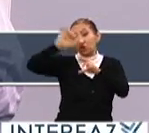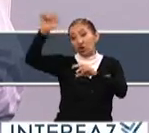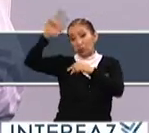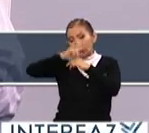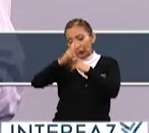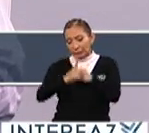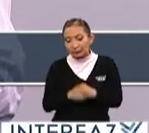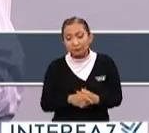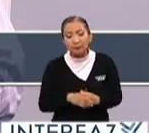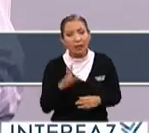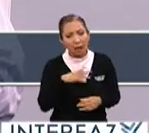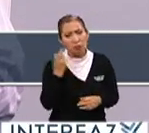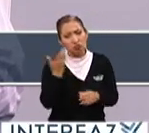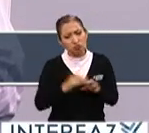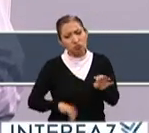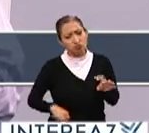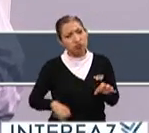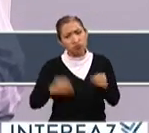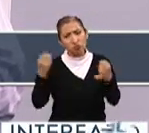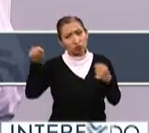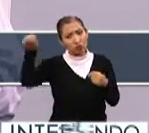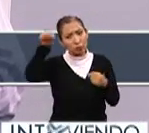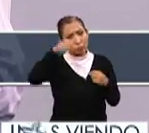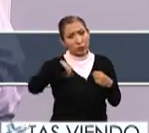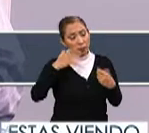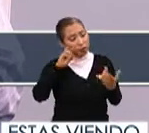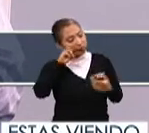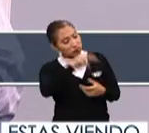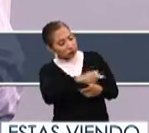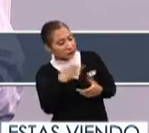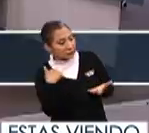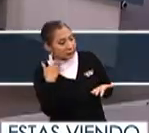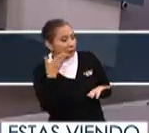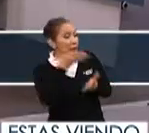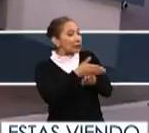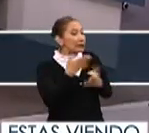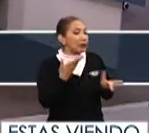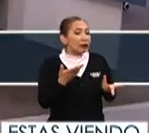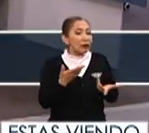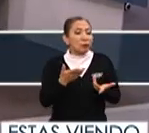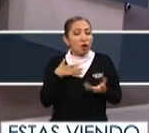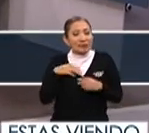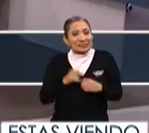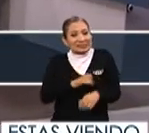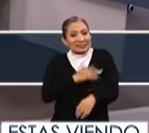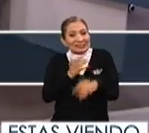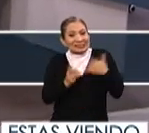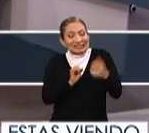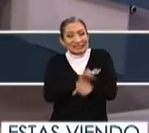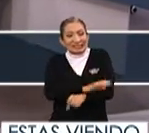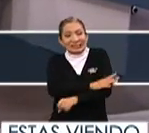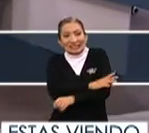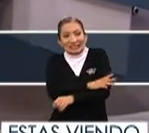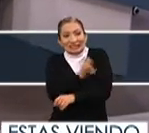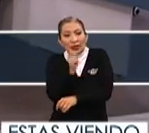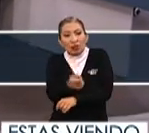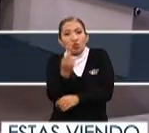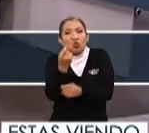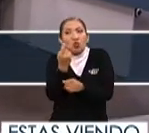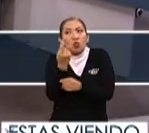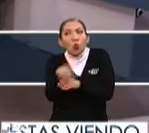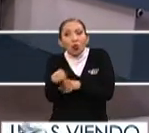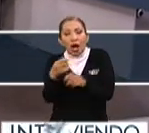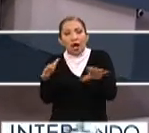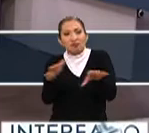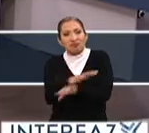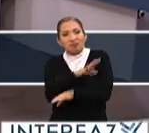exterior, y hay mucho interés sobre todo por la presidencial, por el entusiasmo, que significa una